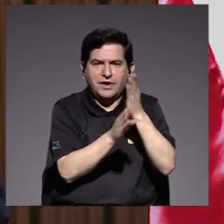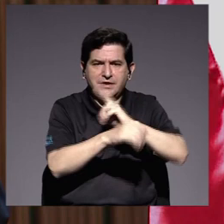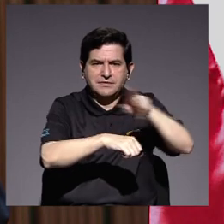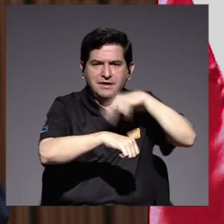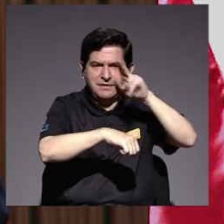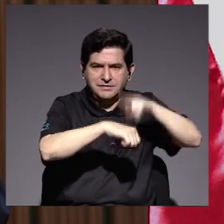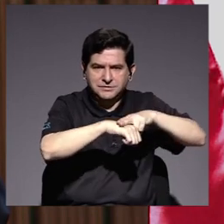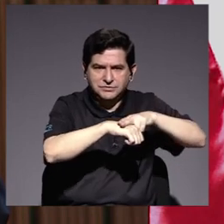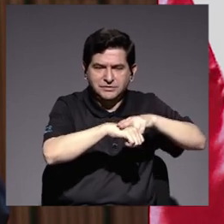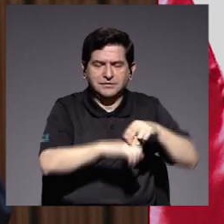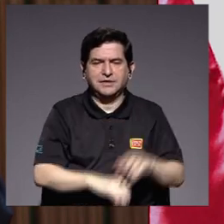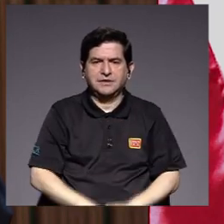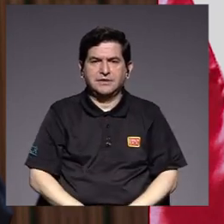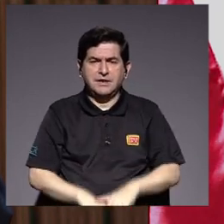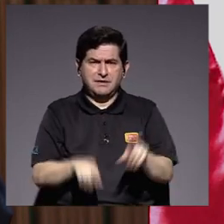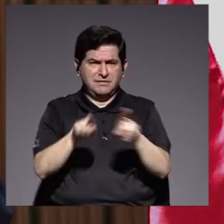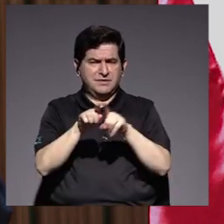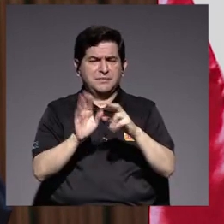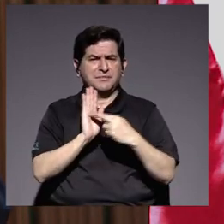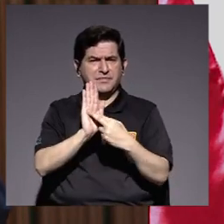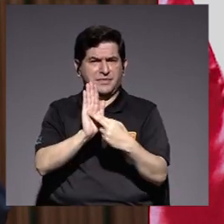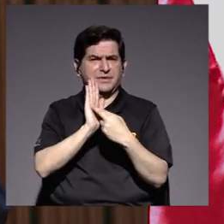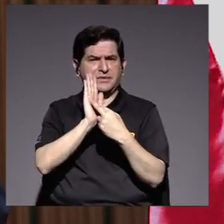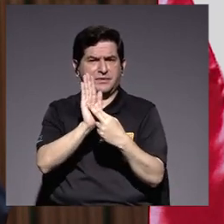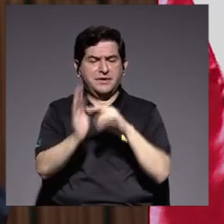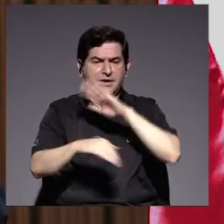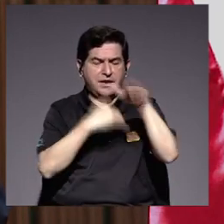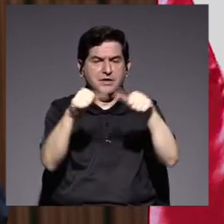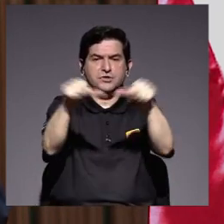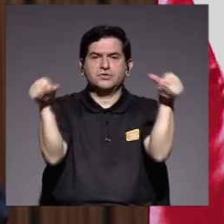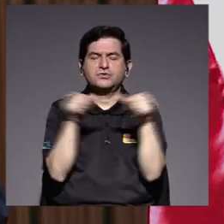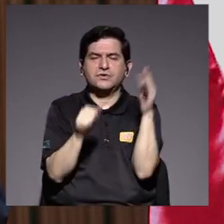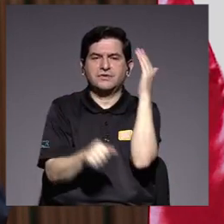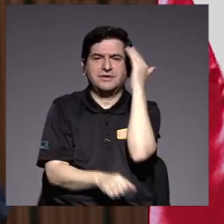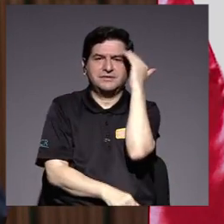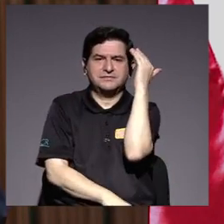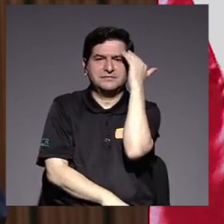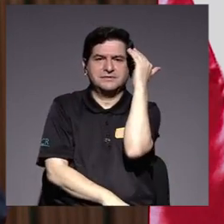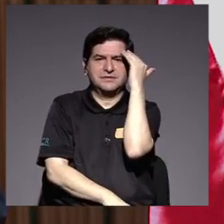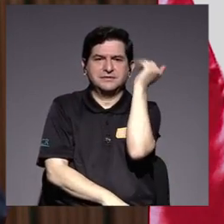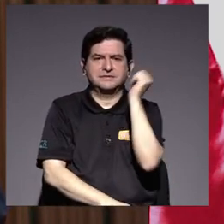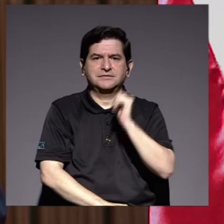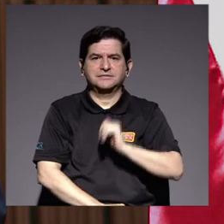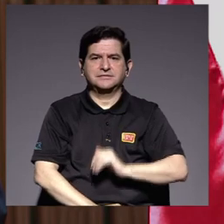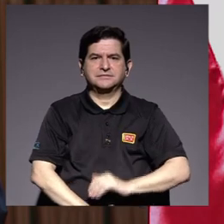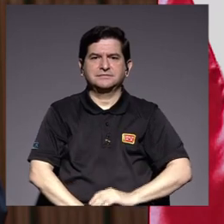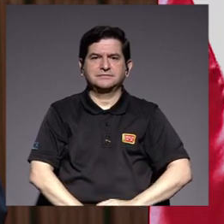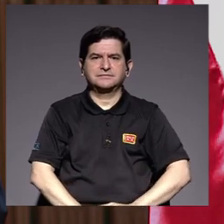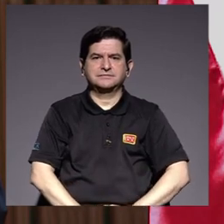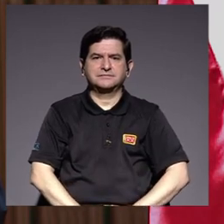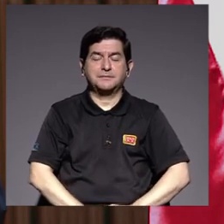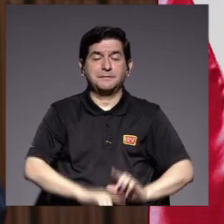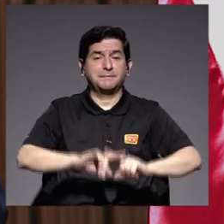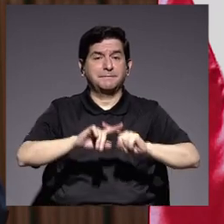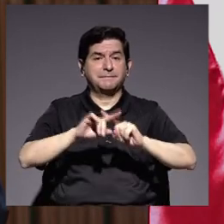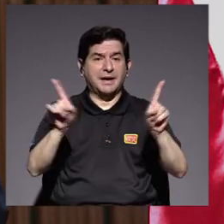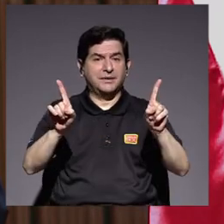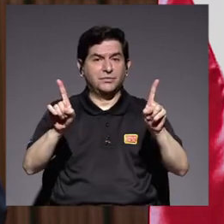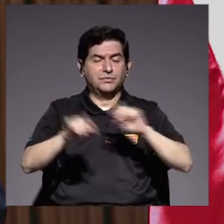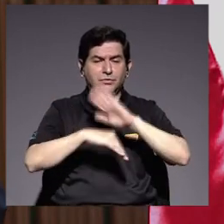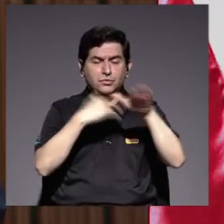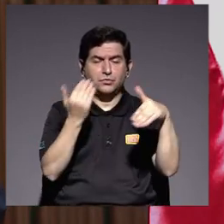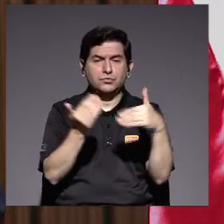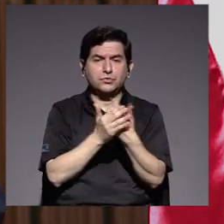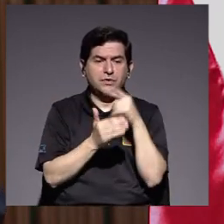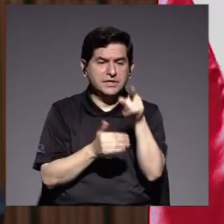nacional, sino que además tiene representación en todas las áreas del conocimiento. Sin embargo, todas